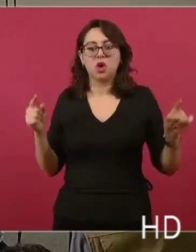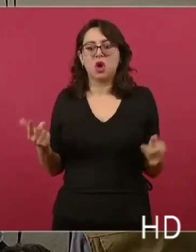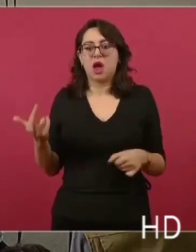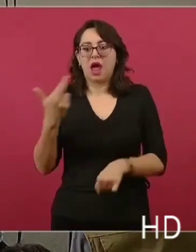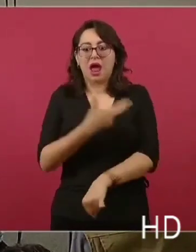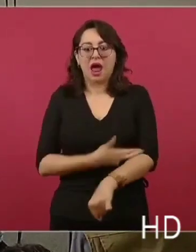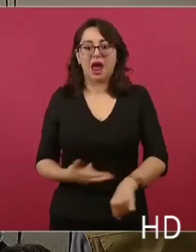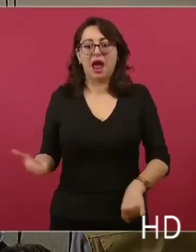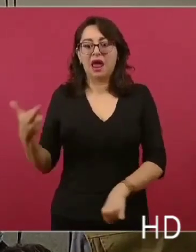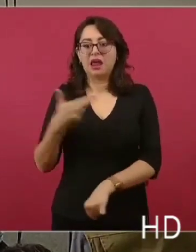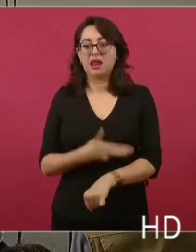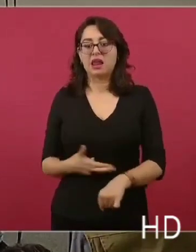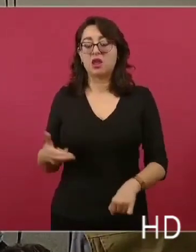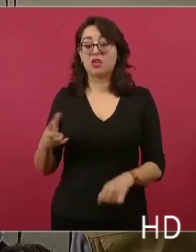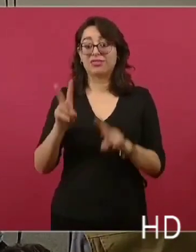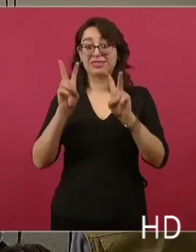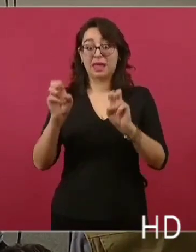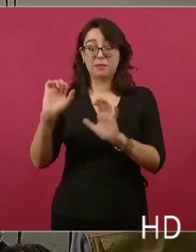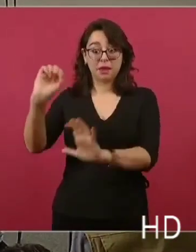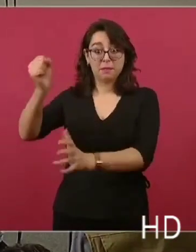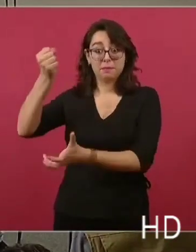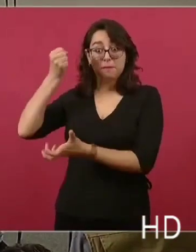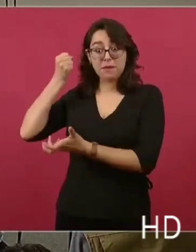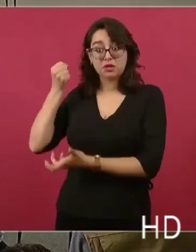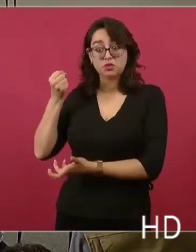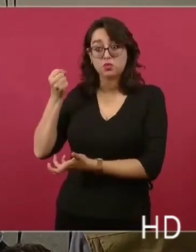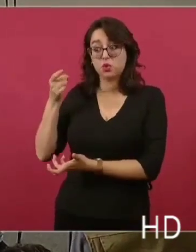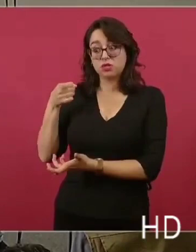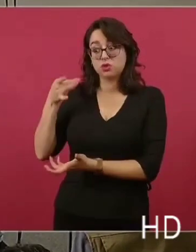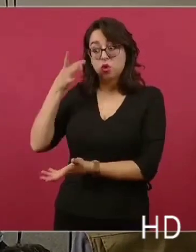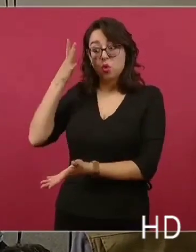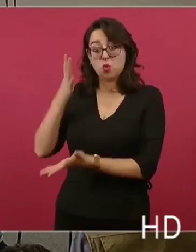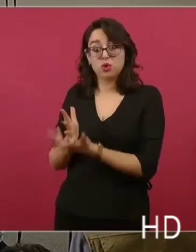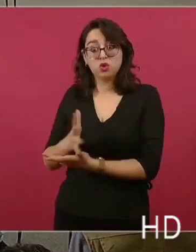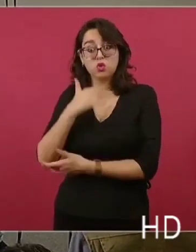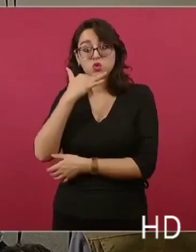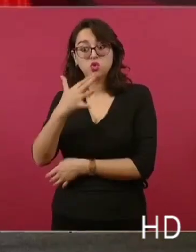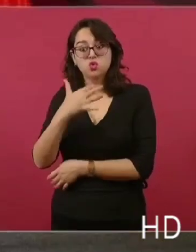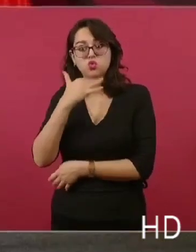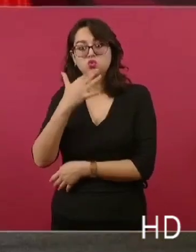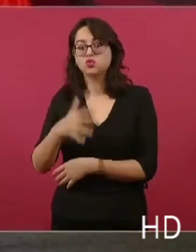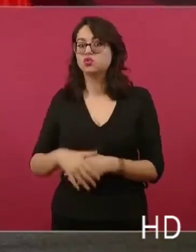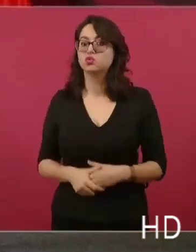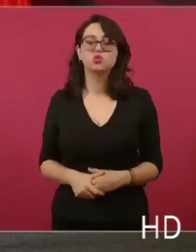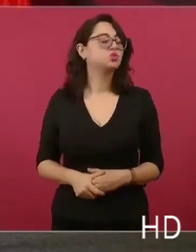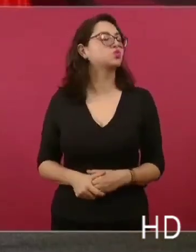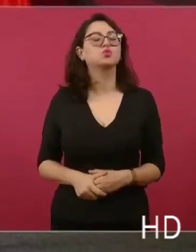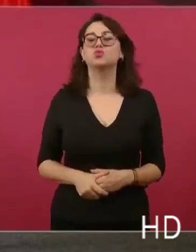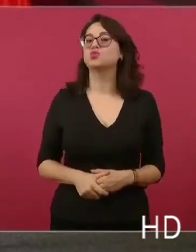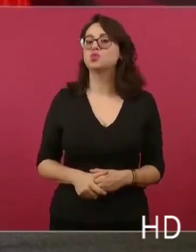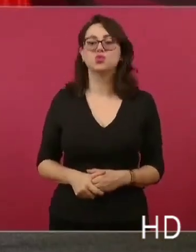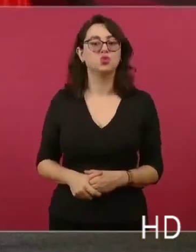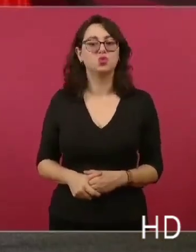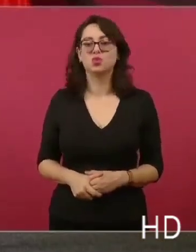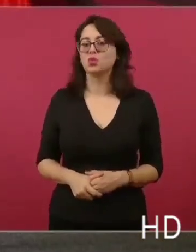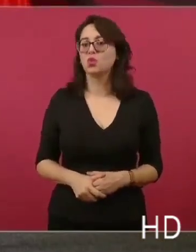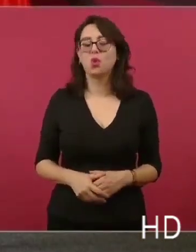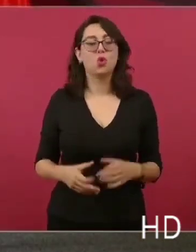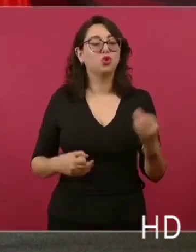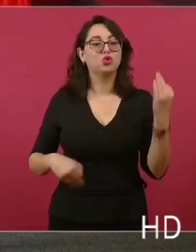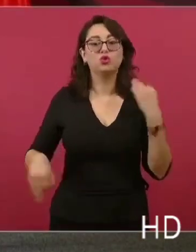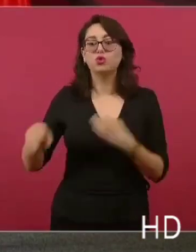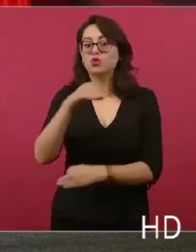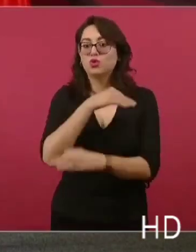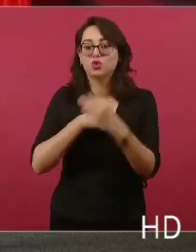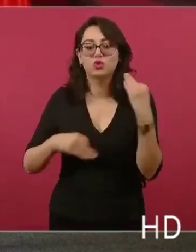gestión pública la que fue víctima de la corrupción como sistema. Esto que nos